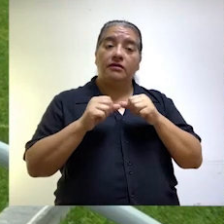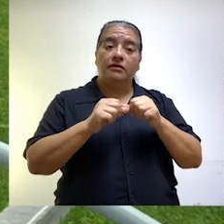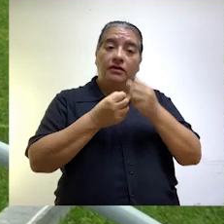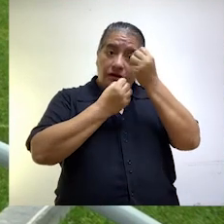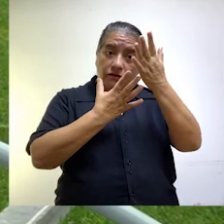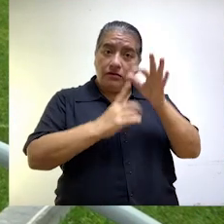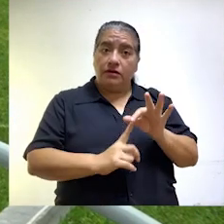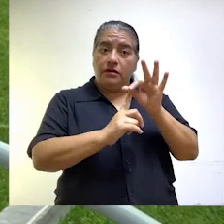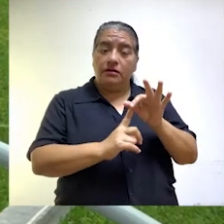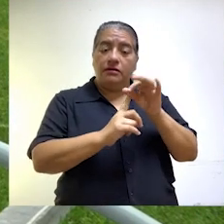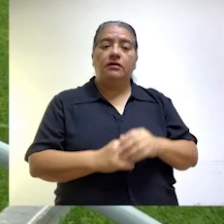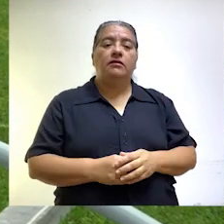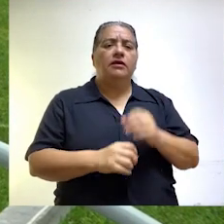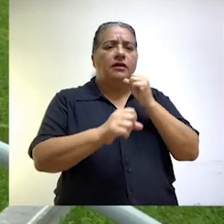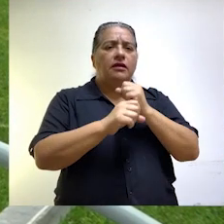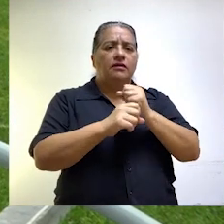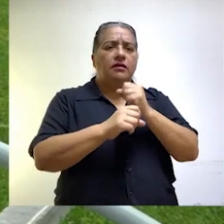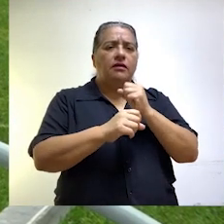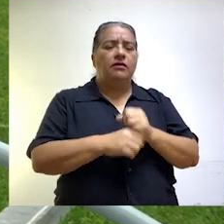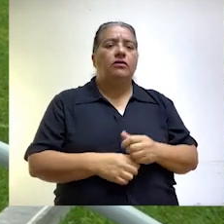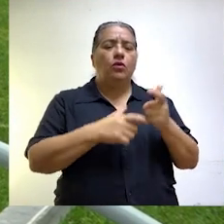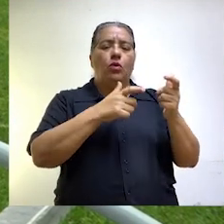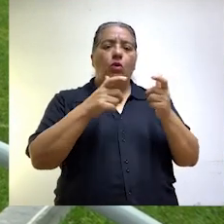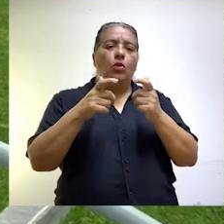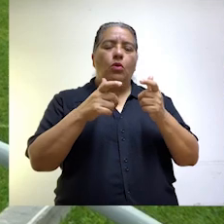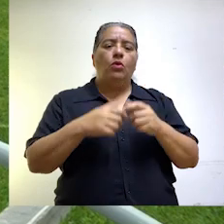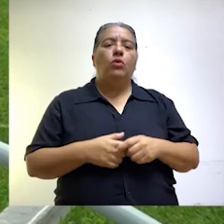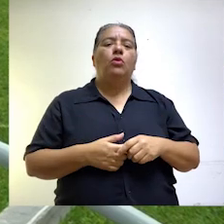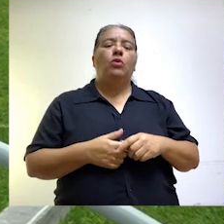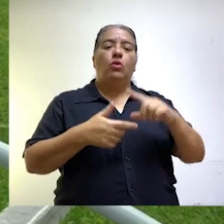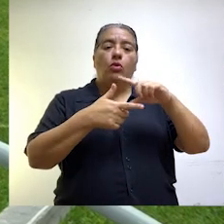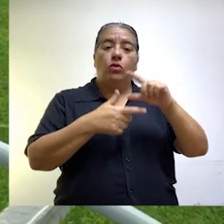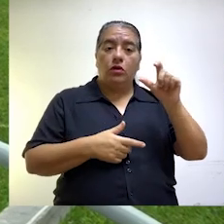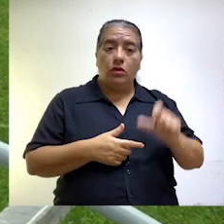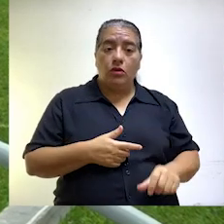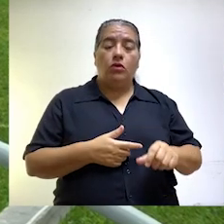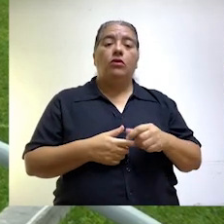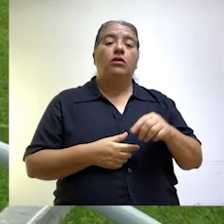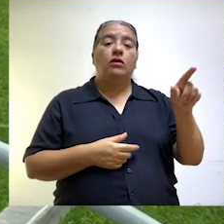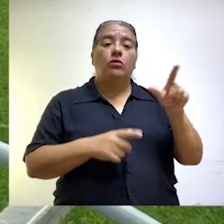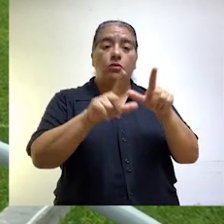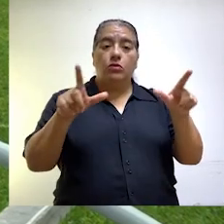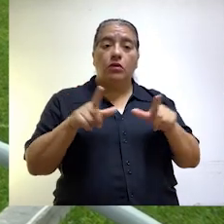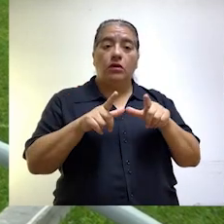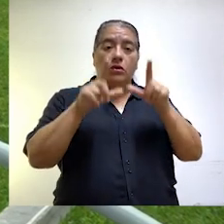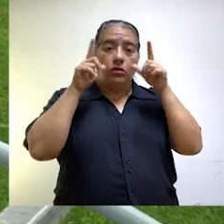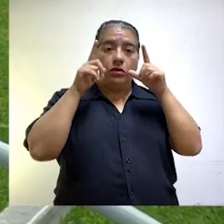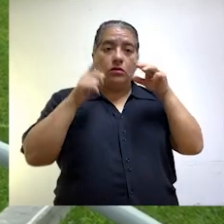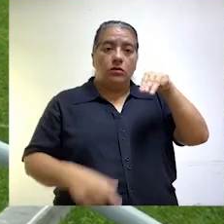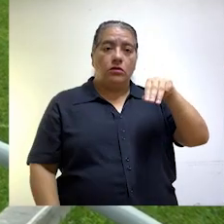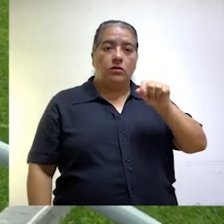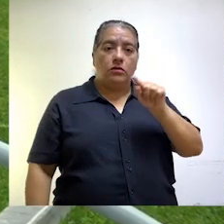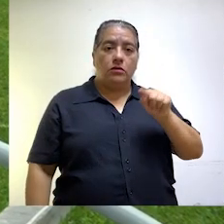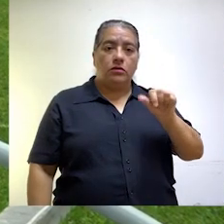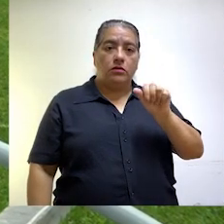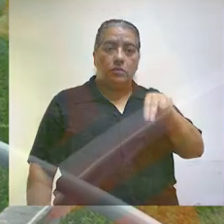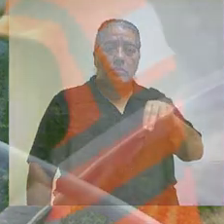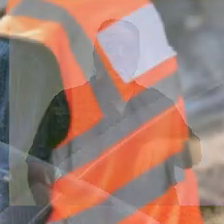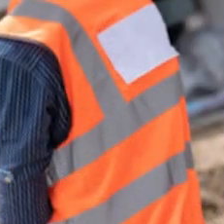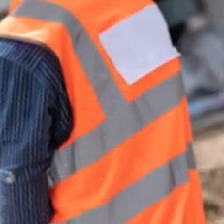A continuación, nuestro informe especial sobre la jornada de trabajo realizada por el Contralor en el distrito de Mazán, en la región Loreto.